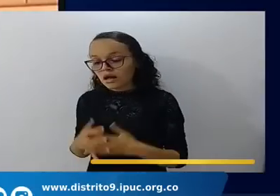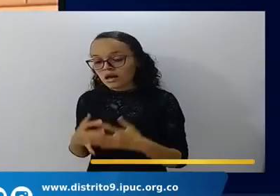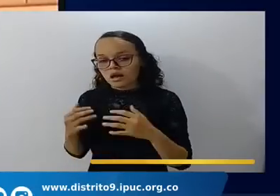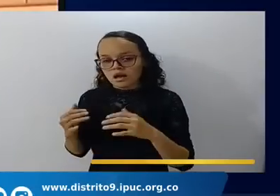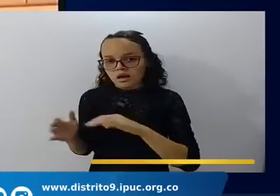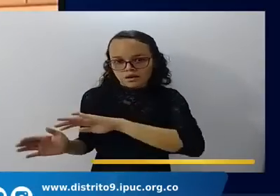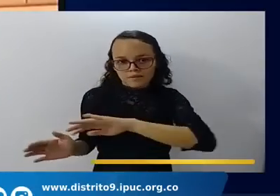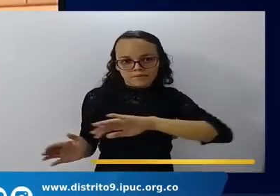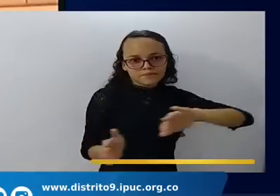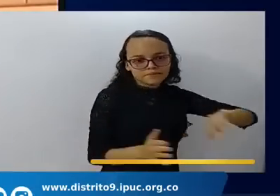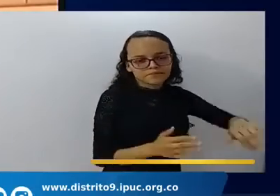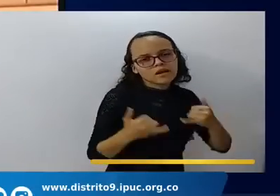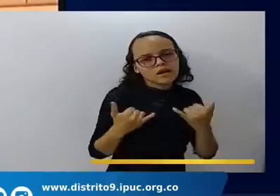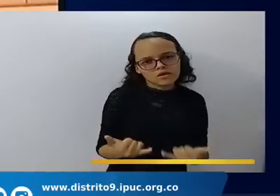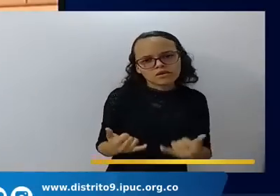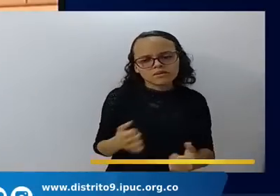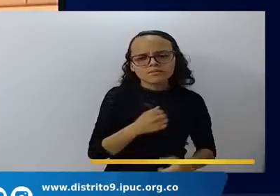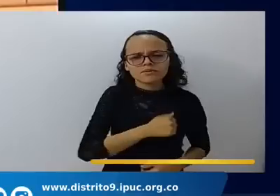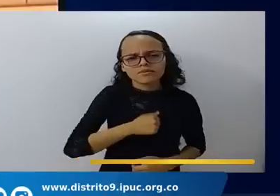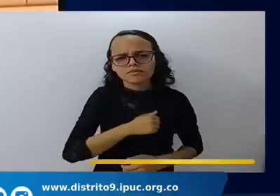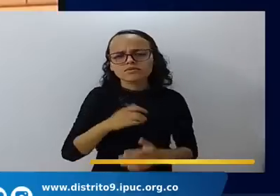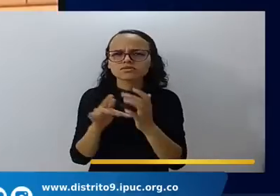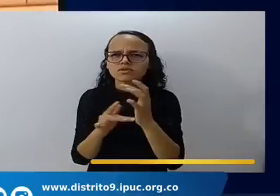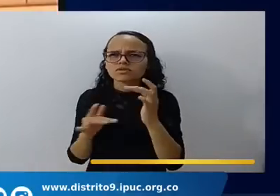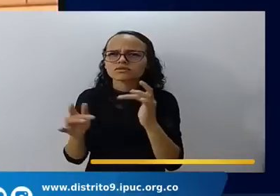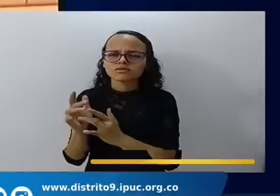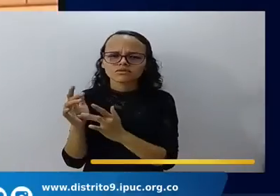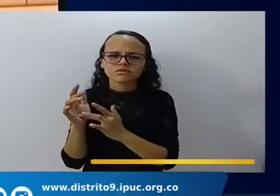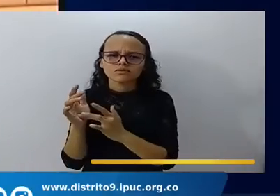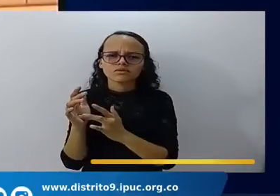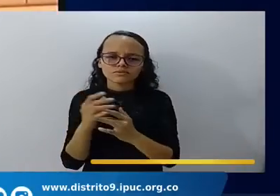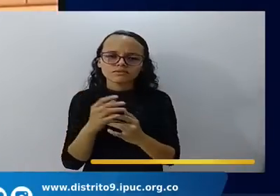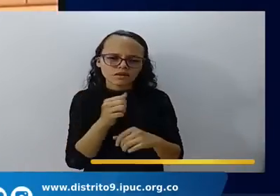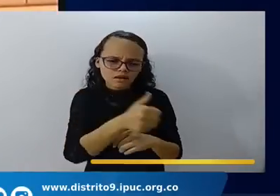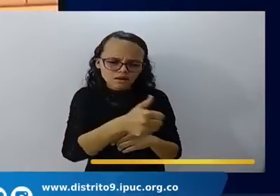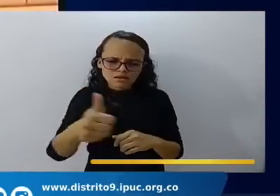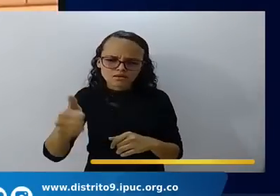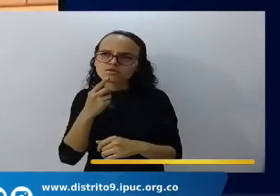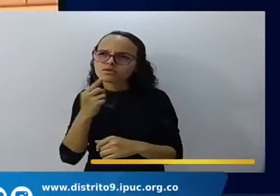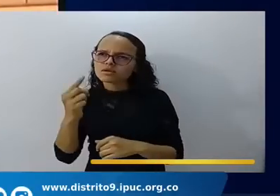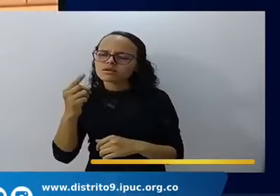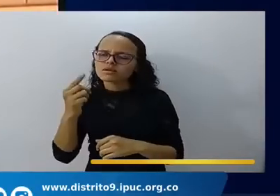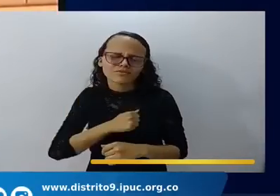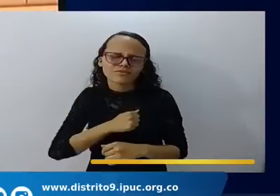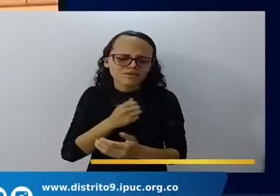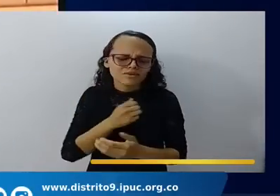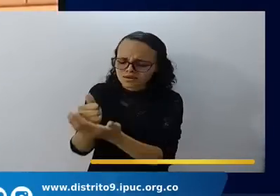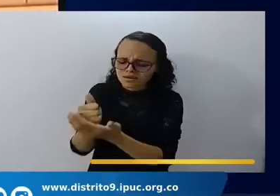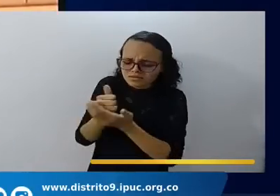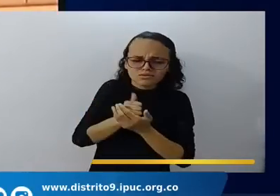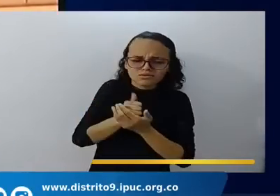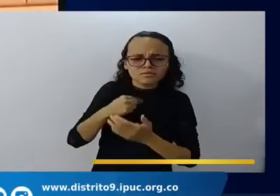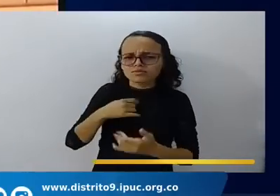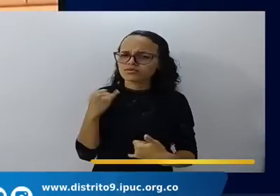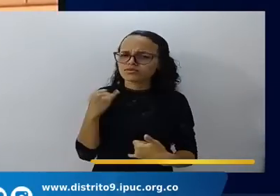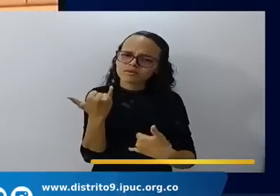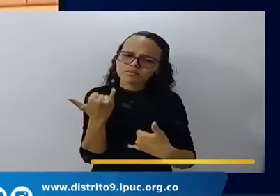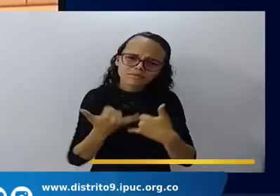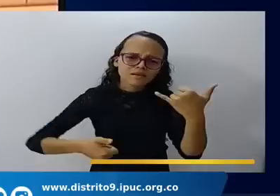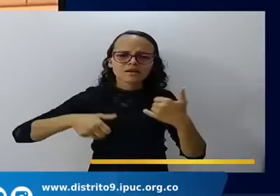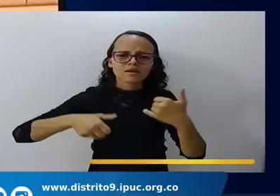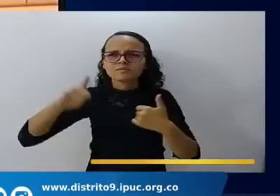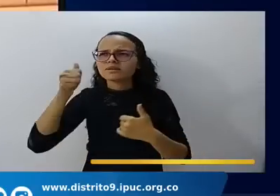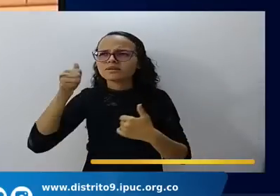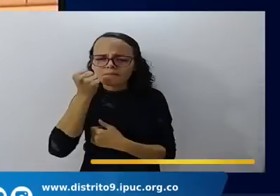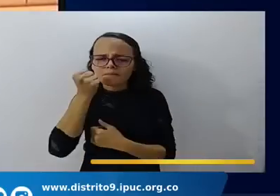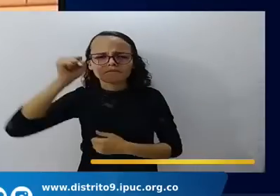por favor ayúdame para terminar este último tramo que me falta en